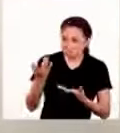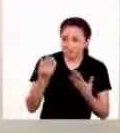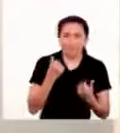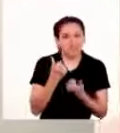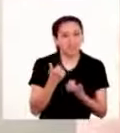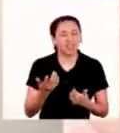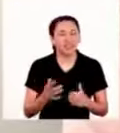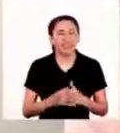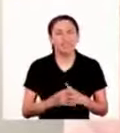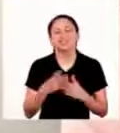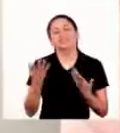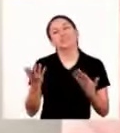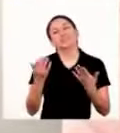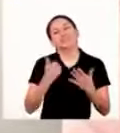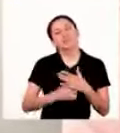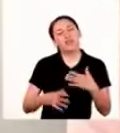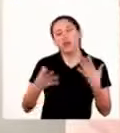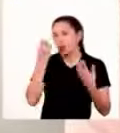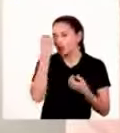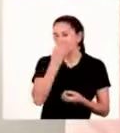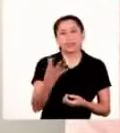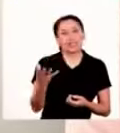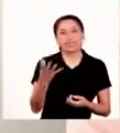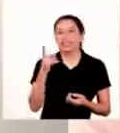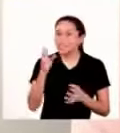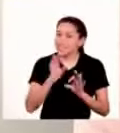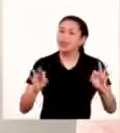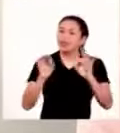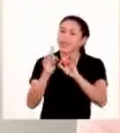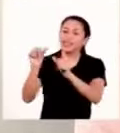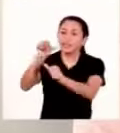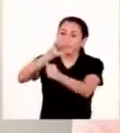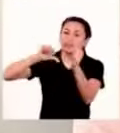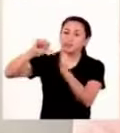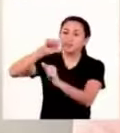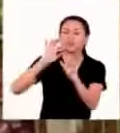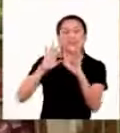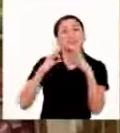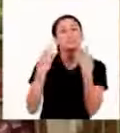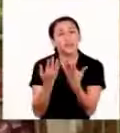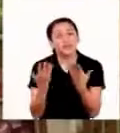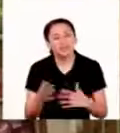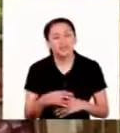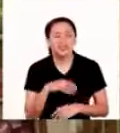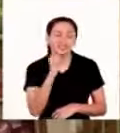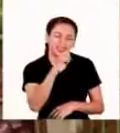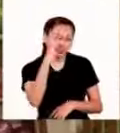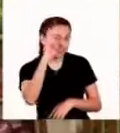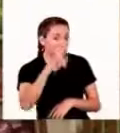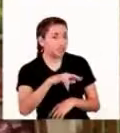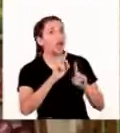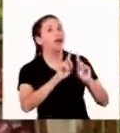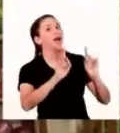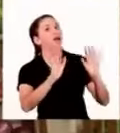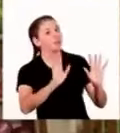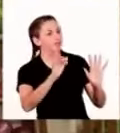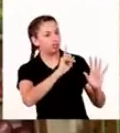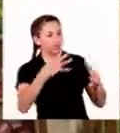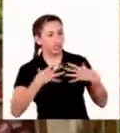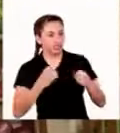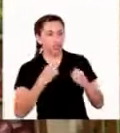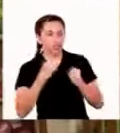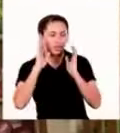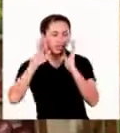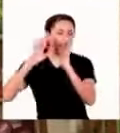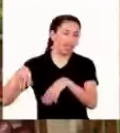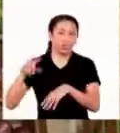hijo que bonito así pasan más tiempo juntos en familia así es señorito pero eso sí sin descuidar la